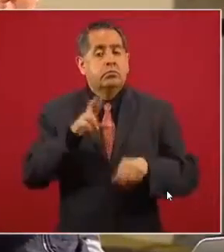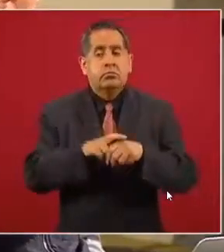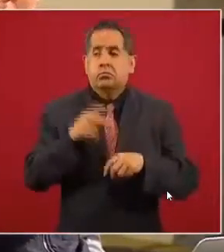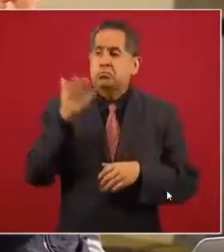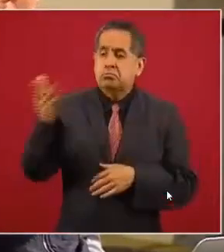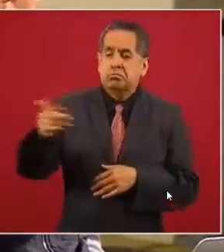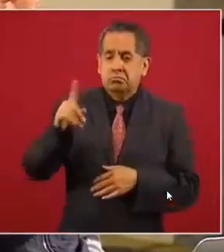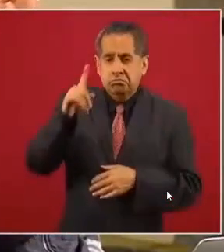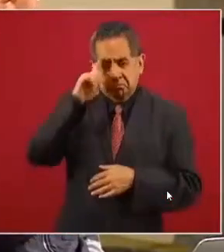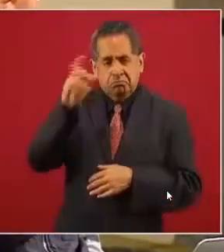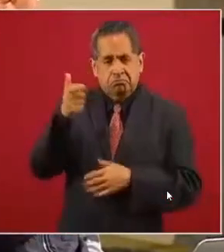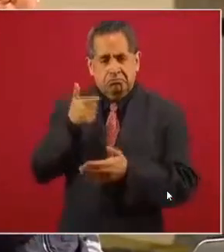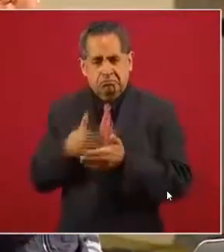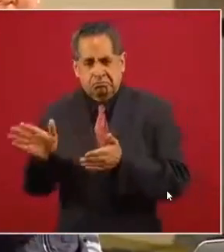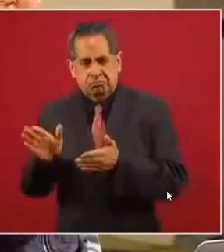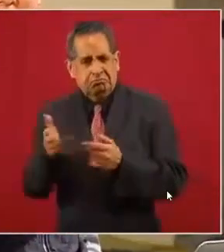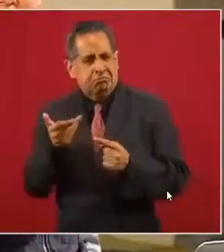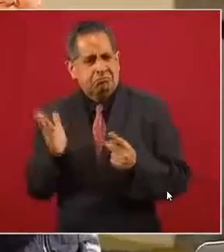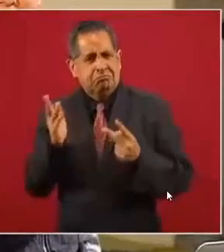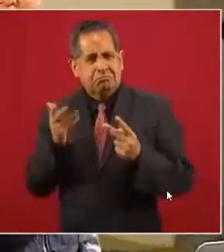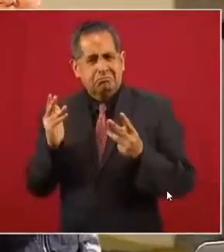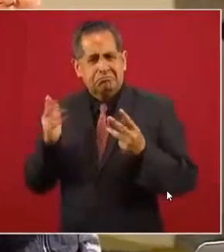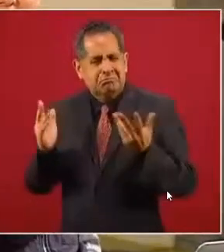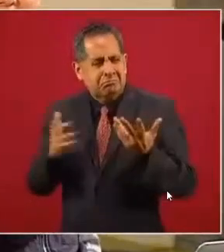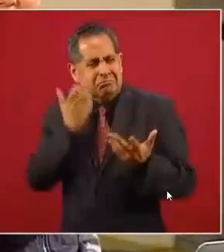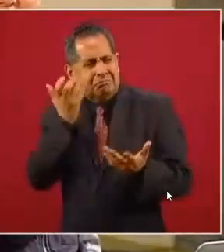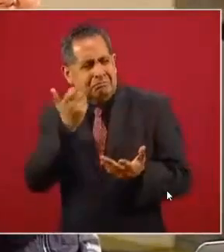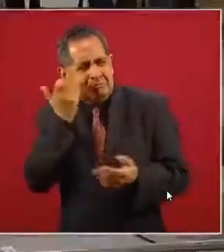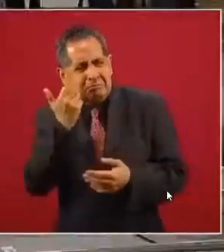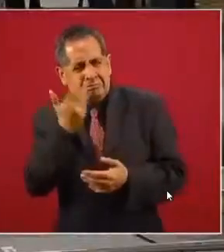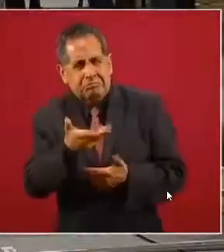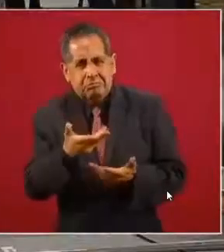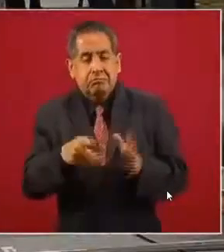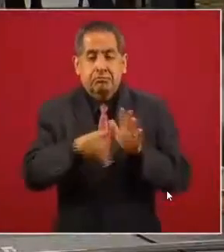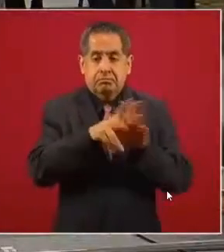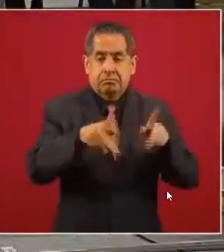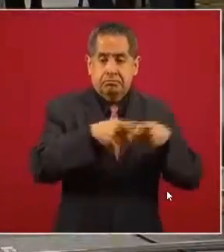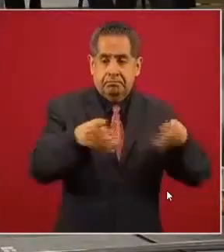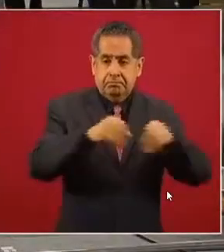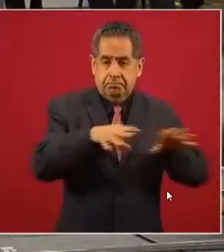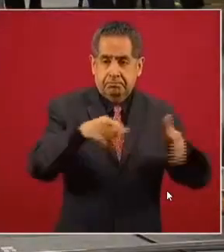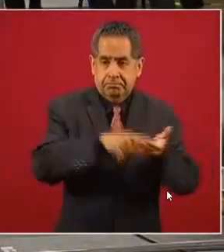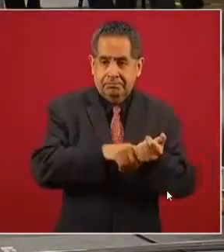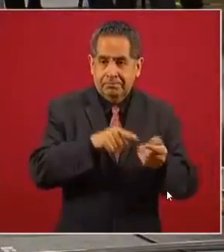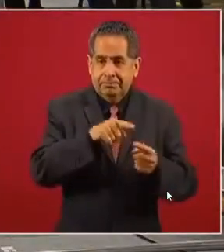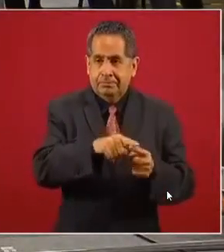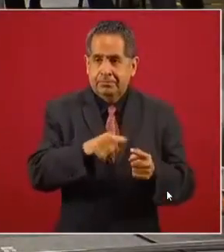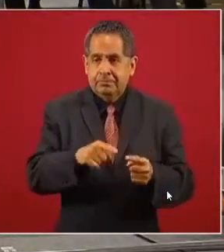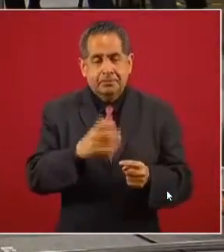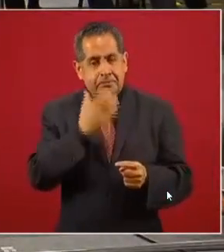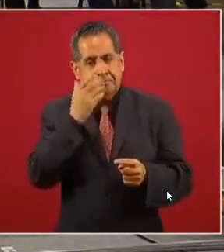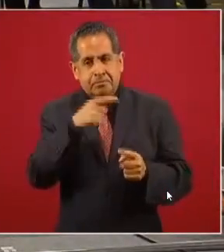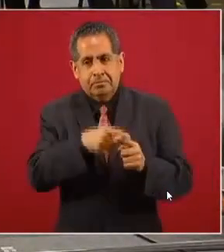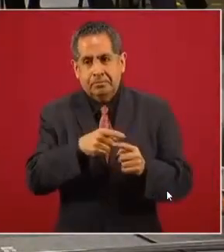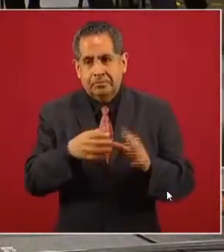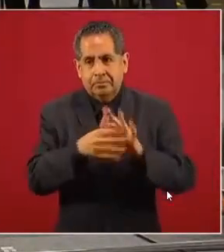la renuncia de López-Gatell. Es decir, los medios impresos tradicionales